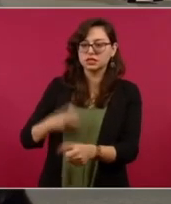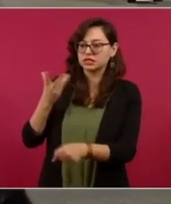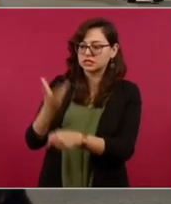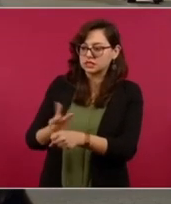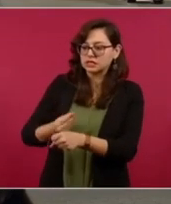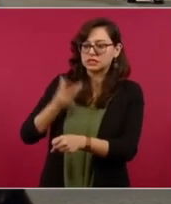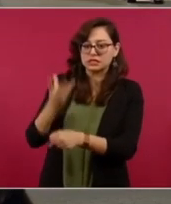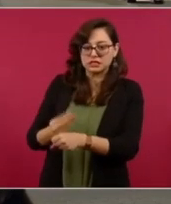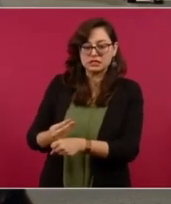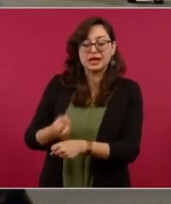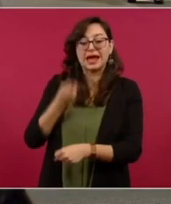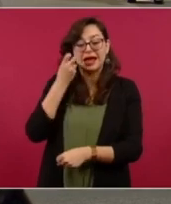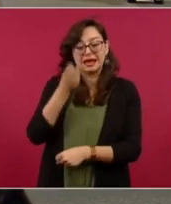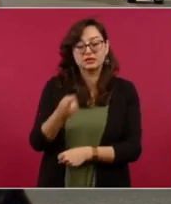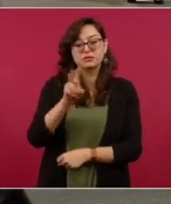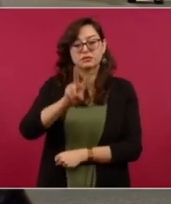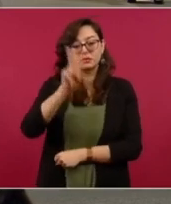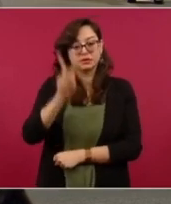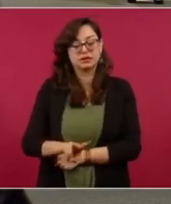Esa es la transformación.